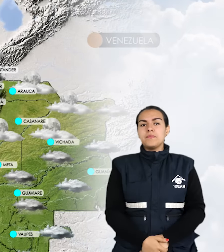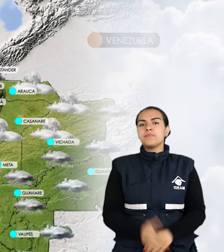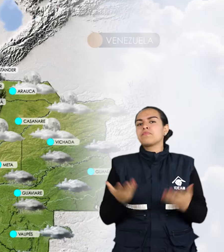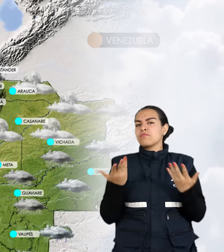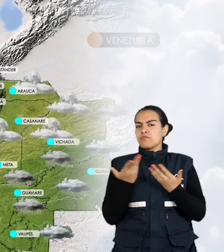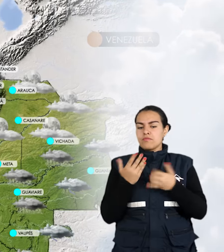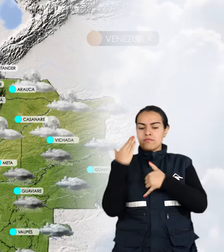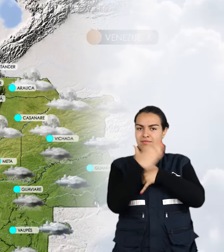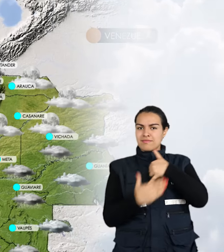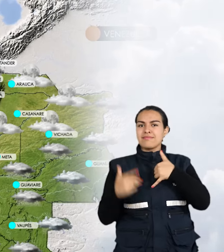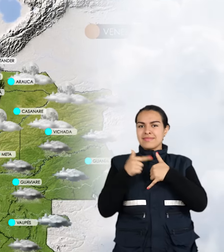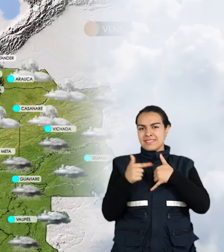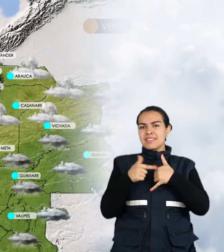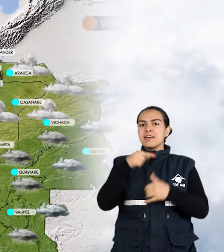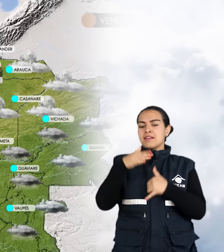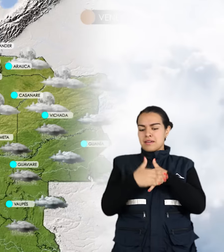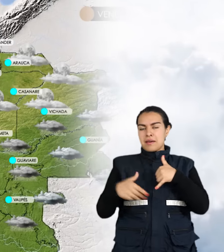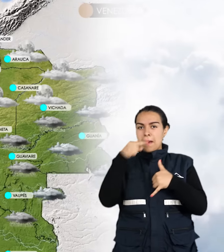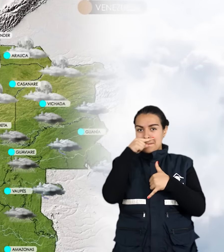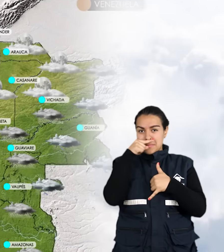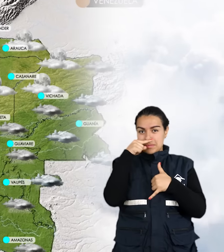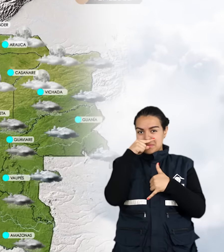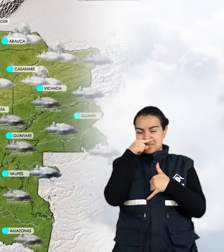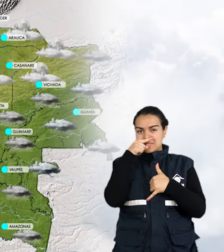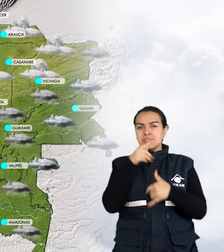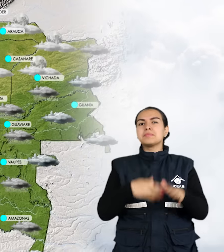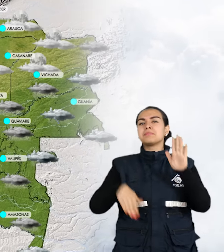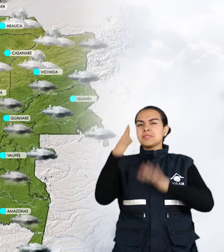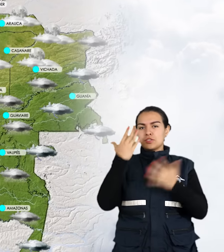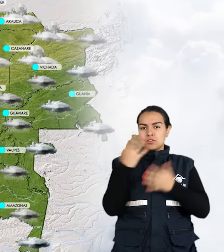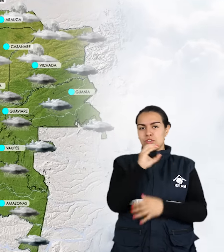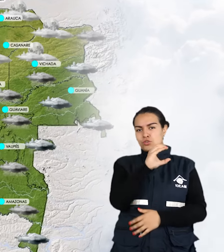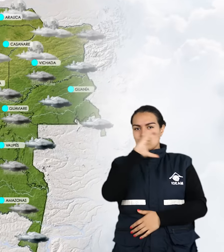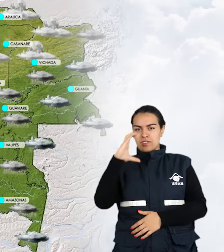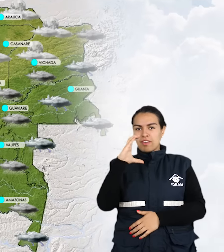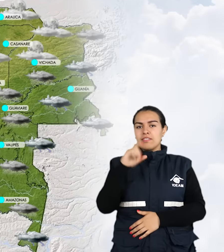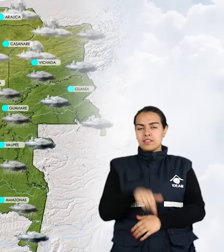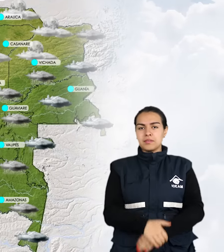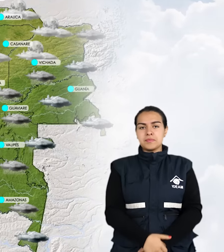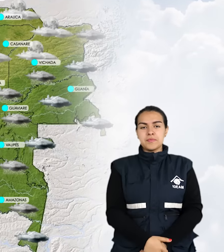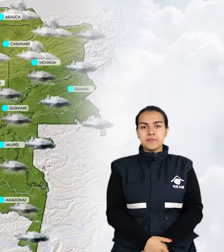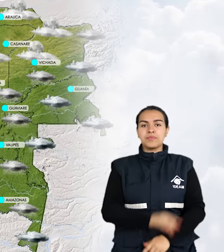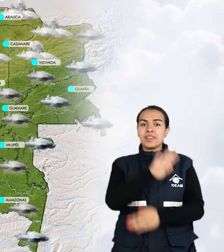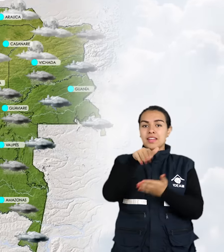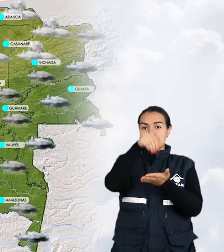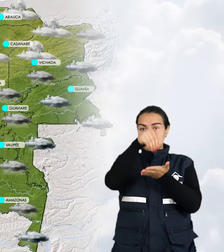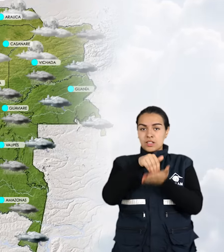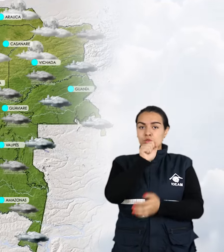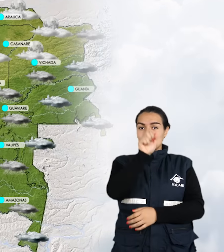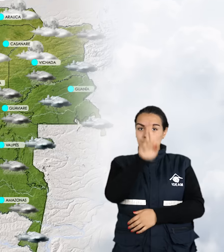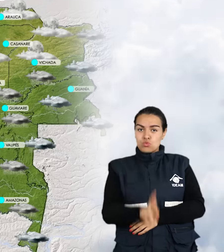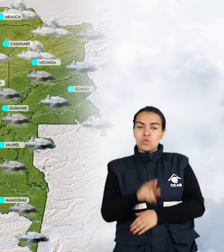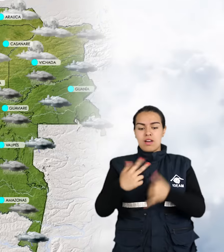en varios sectores de la región amazónica, especialmente hacia el occidente de la región, sectores del centro y sur de la región andina